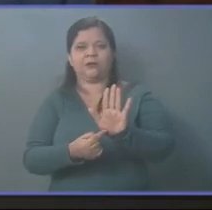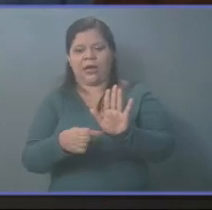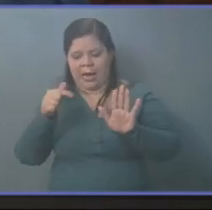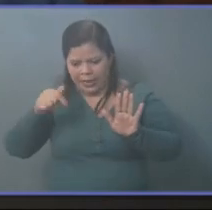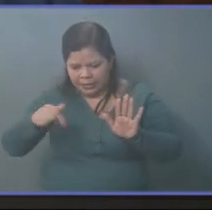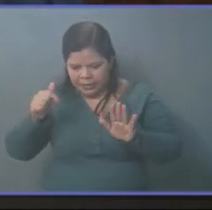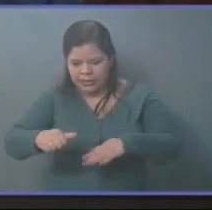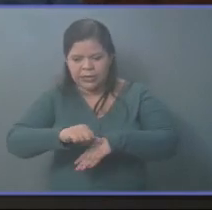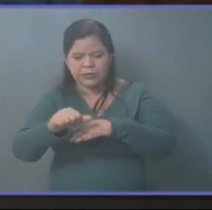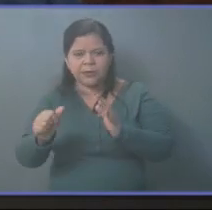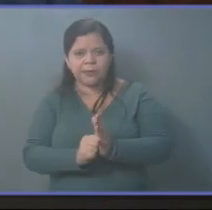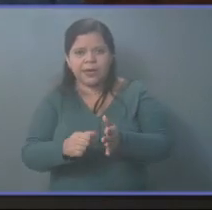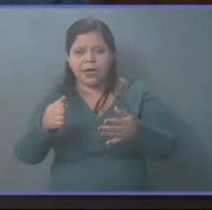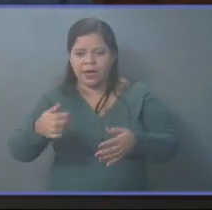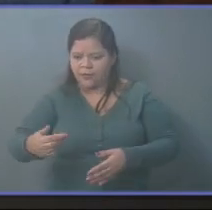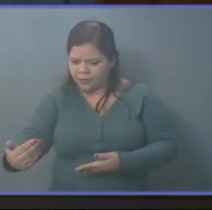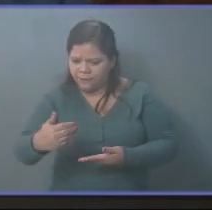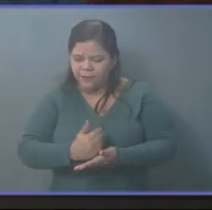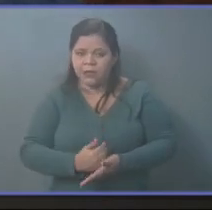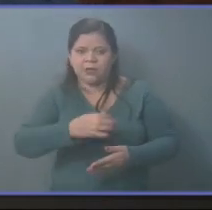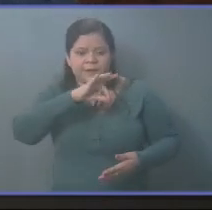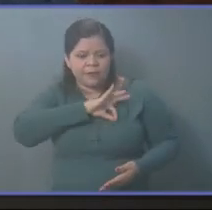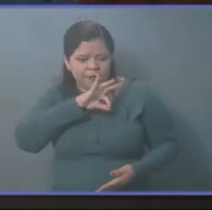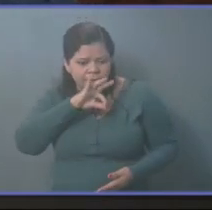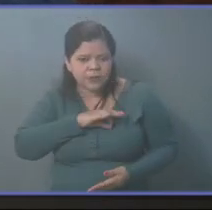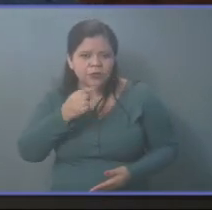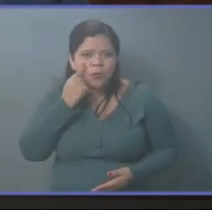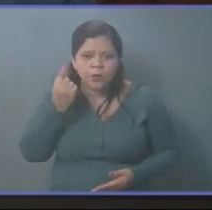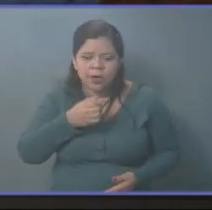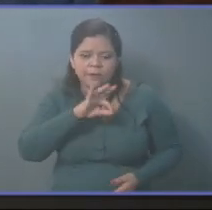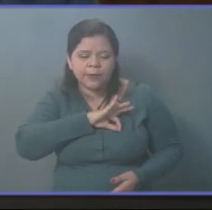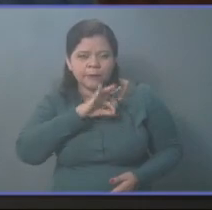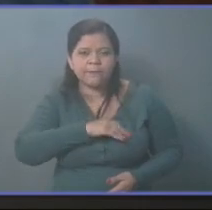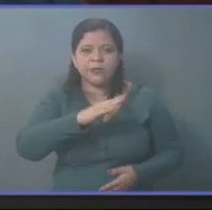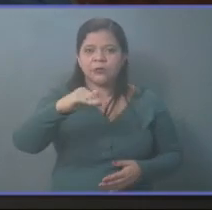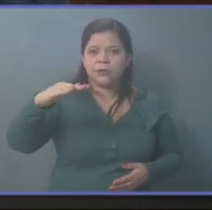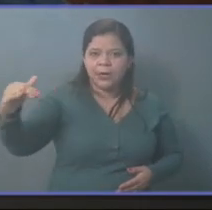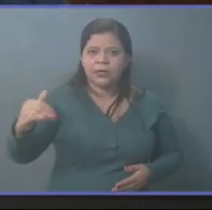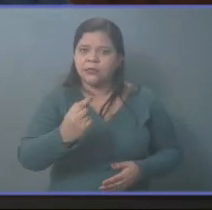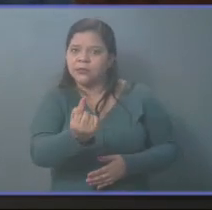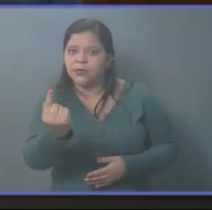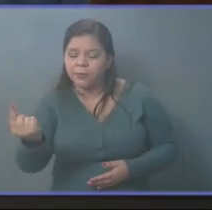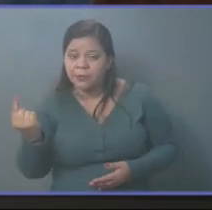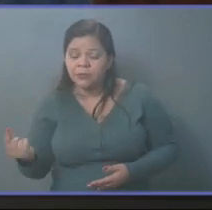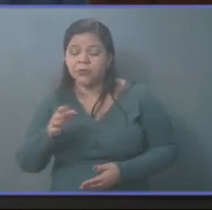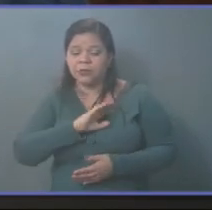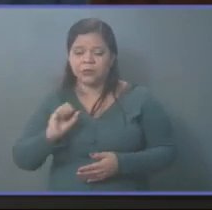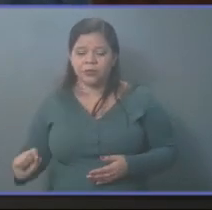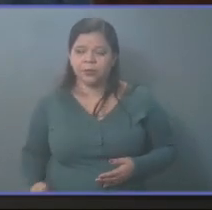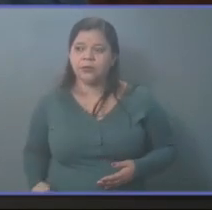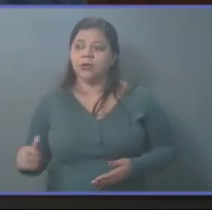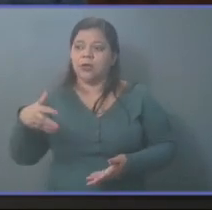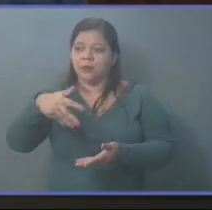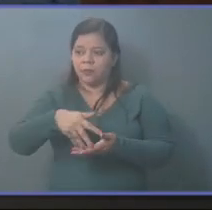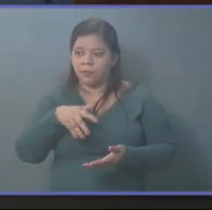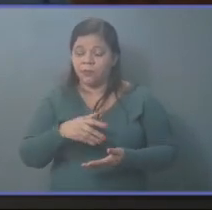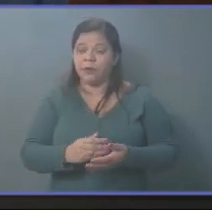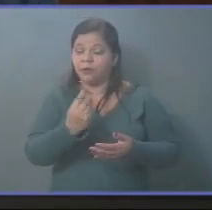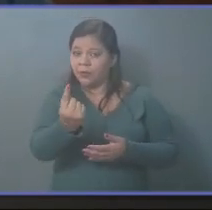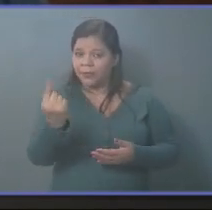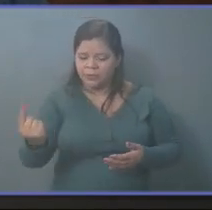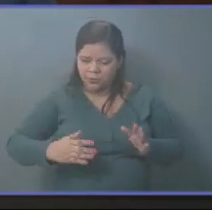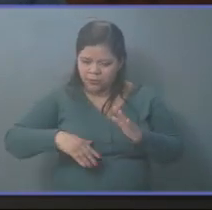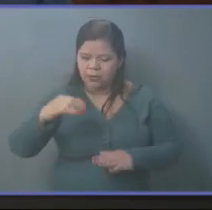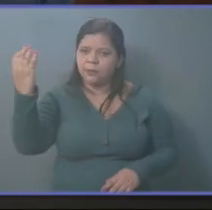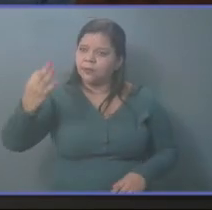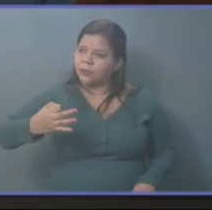viene a legislar en favor del país en favor de los salvadoreños y en favor de la gente que más